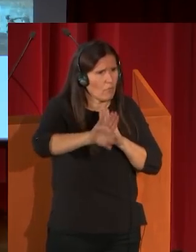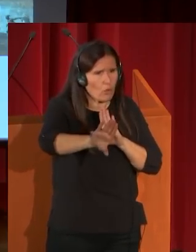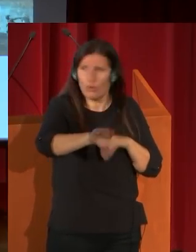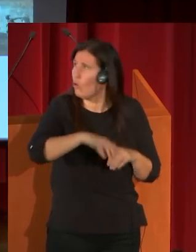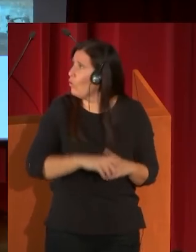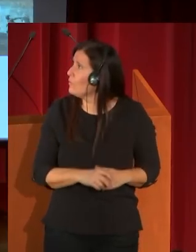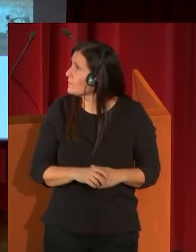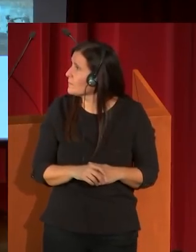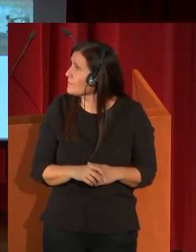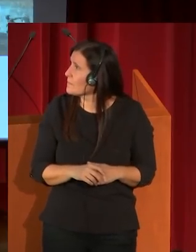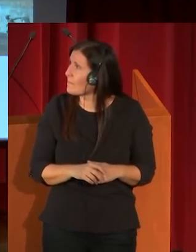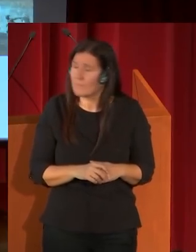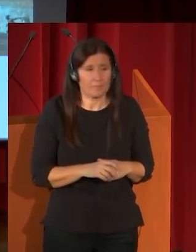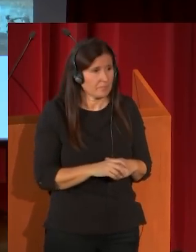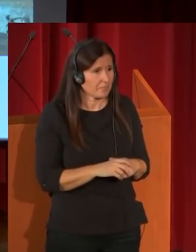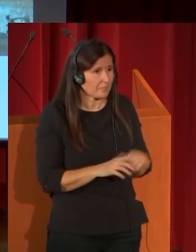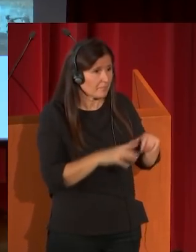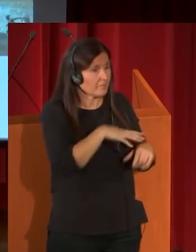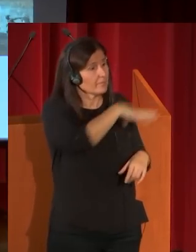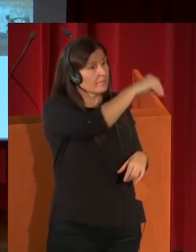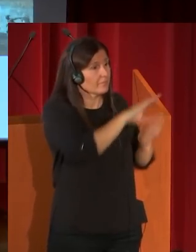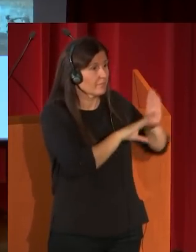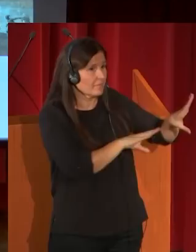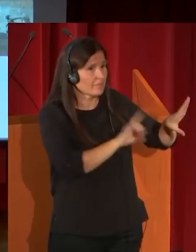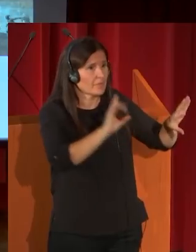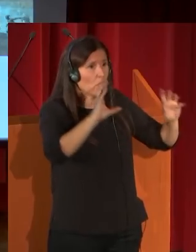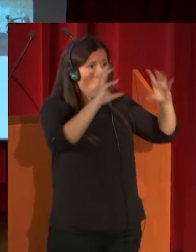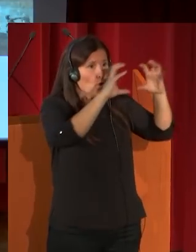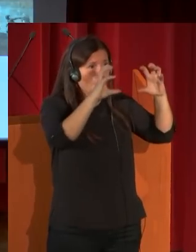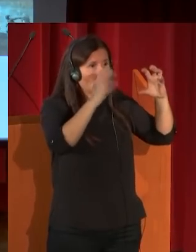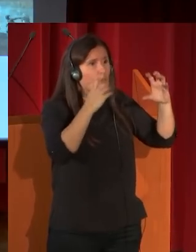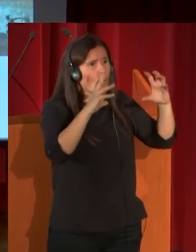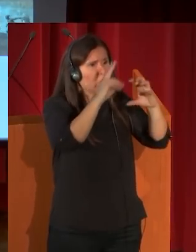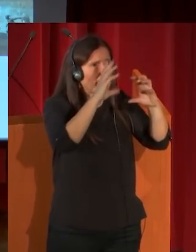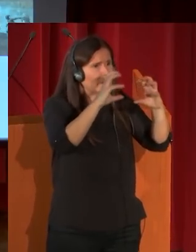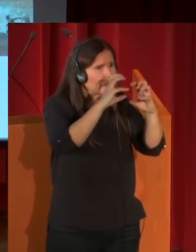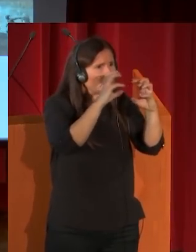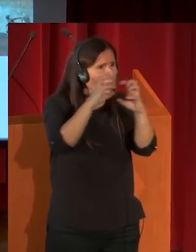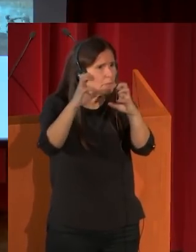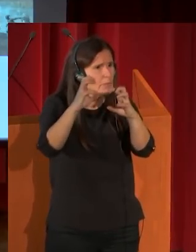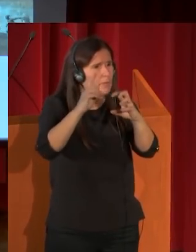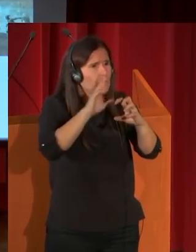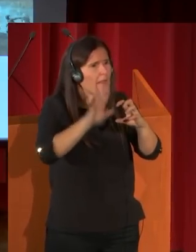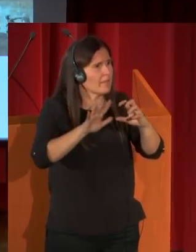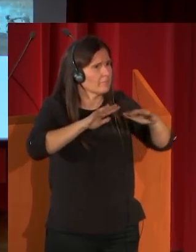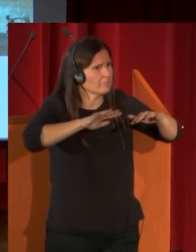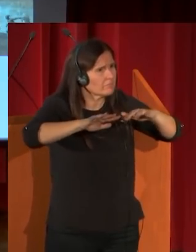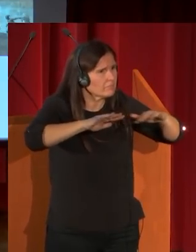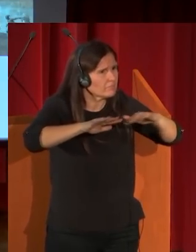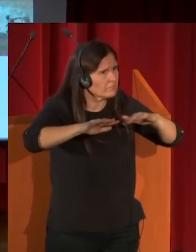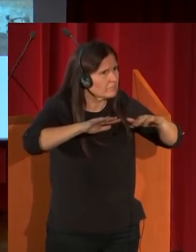que tiene también esta manera de hacer las nubes cortadas, con un gran dinamismo en ángulo, que dan una idea también